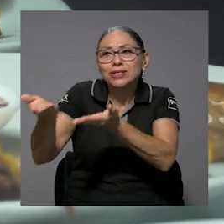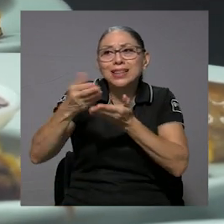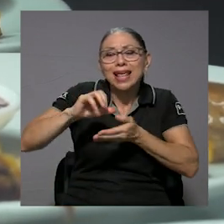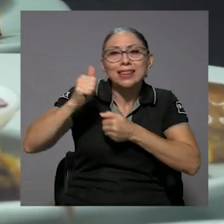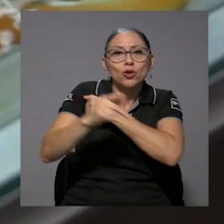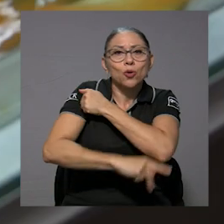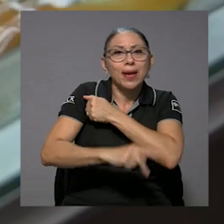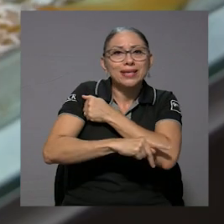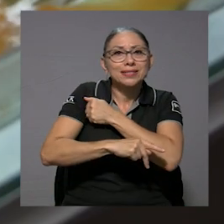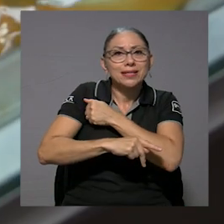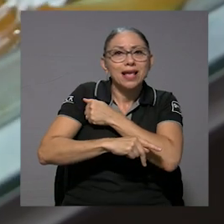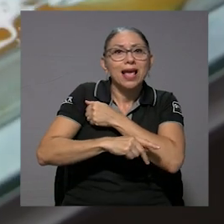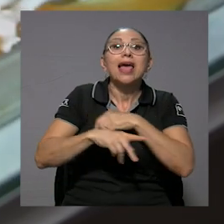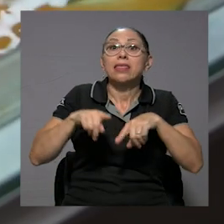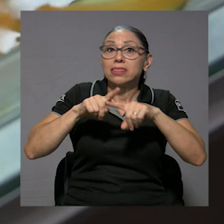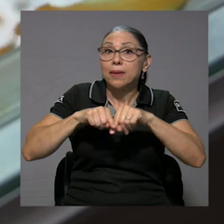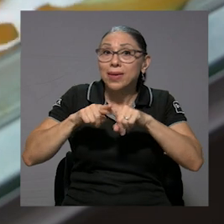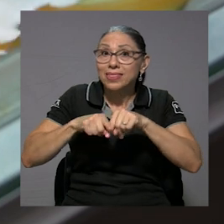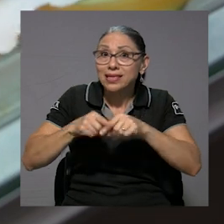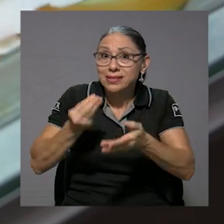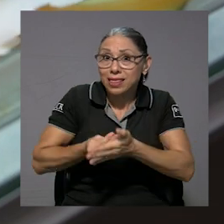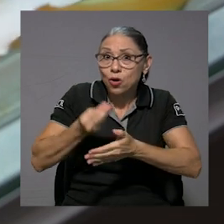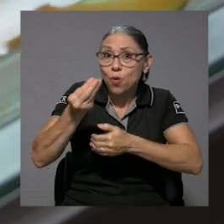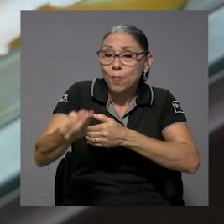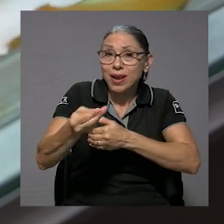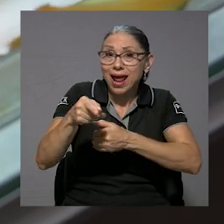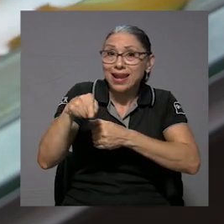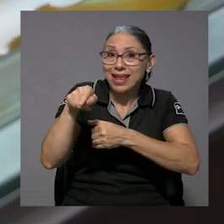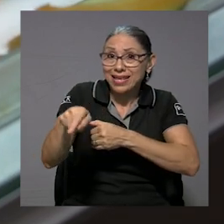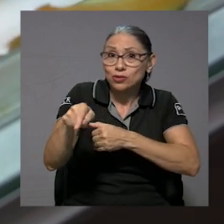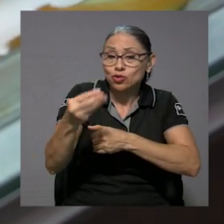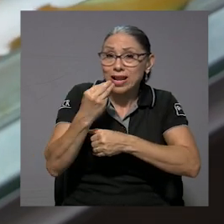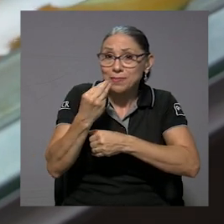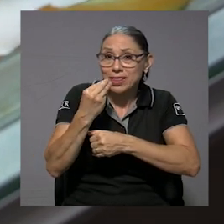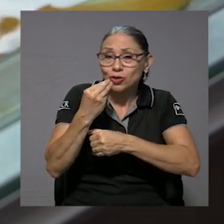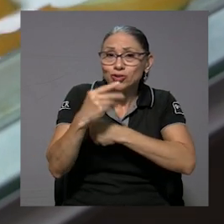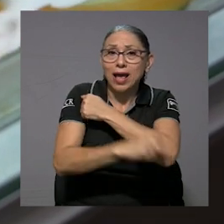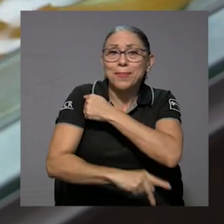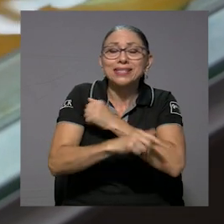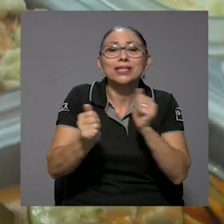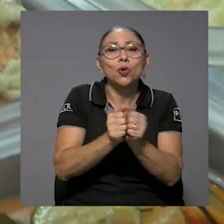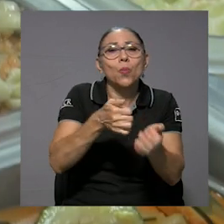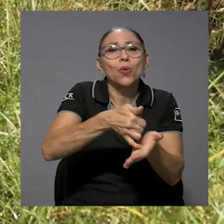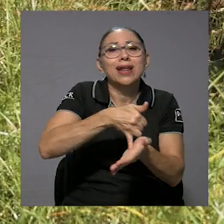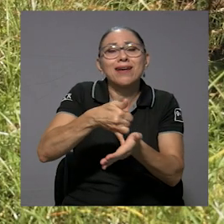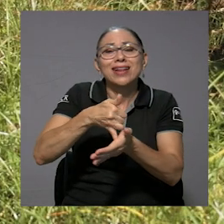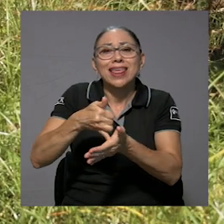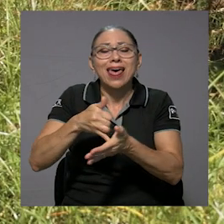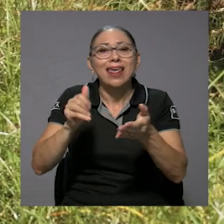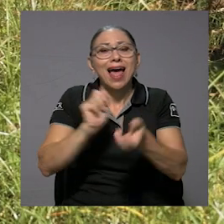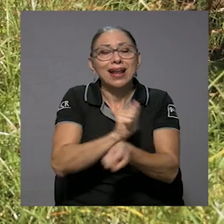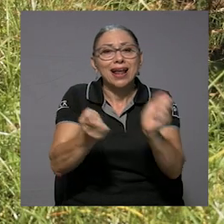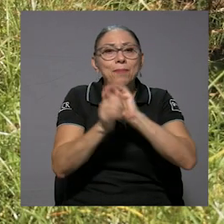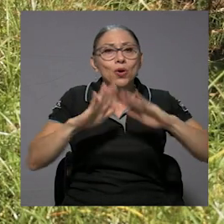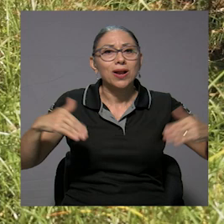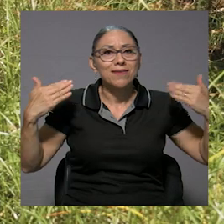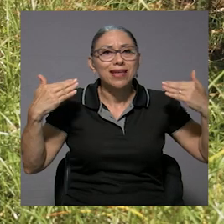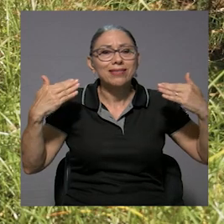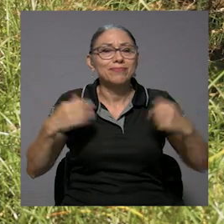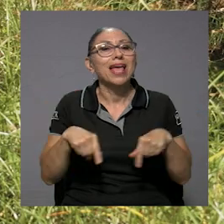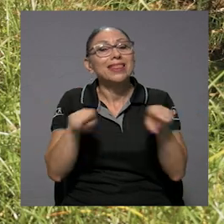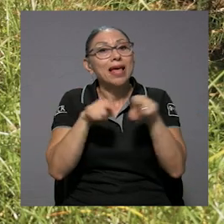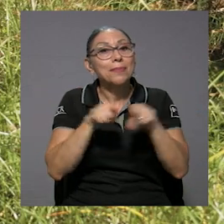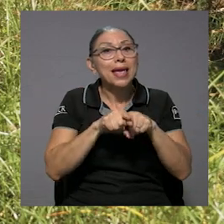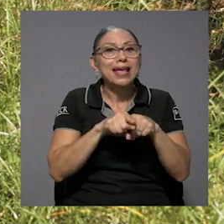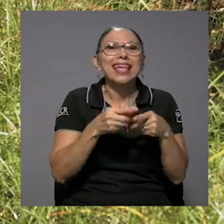dependencia de comprar estos alimentos a países con vulnerabilidad al cambio climático y las prácticas agrícolas y de